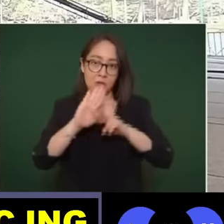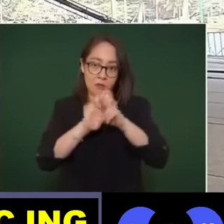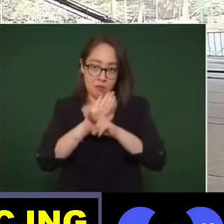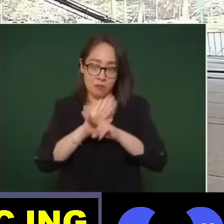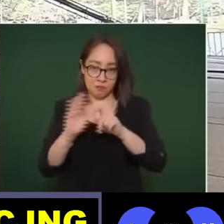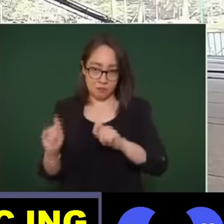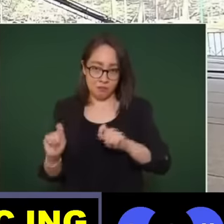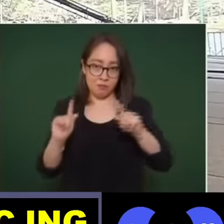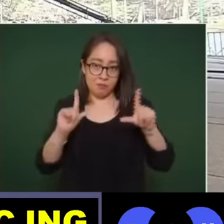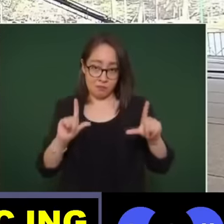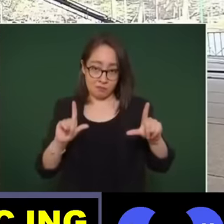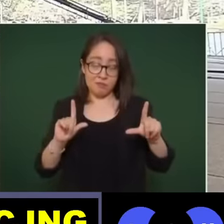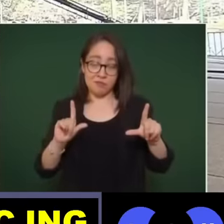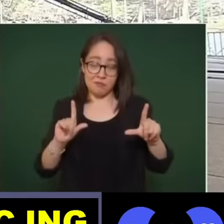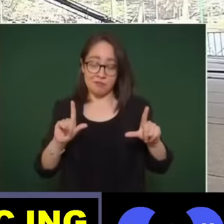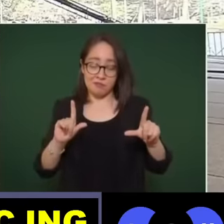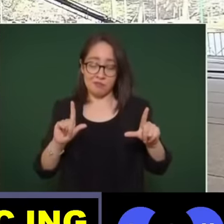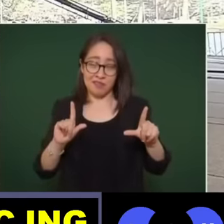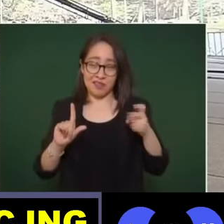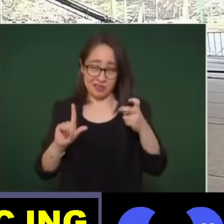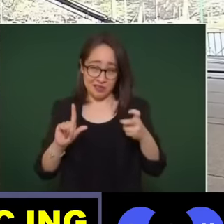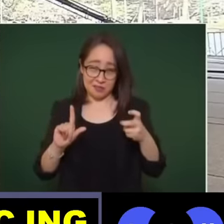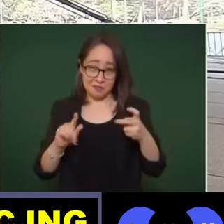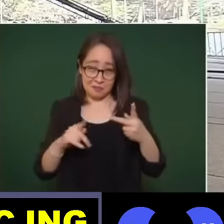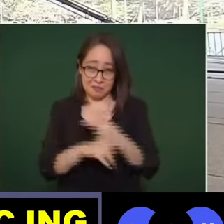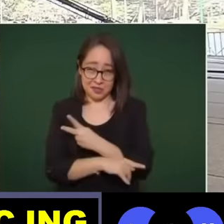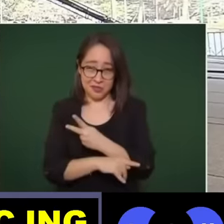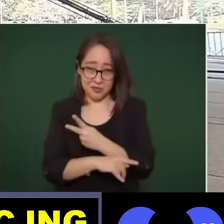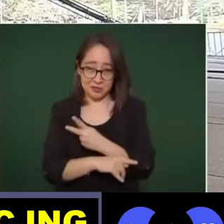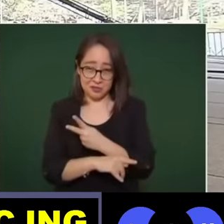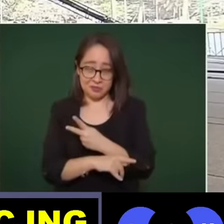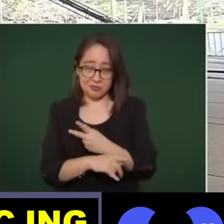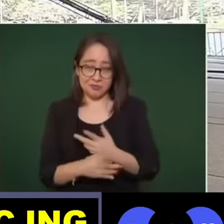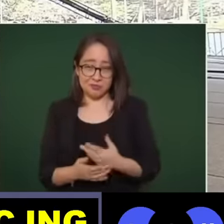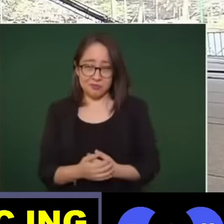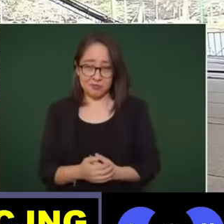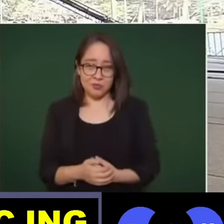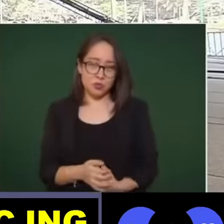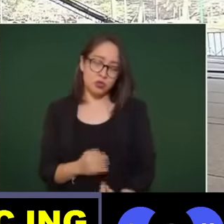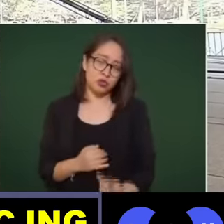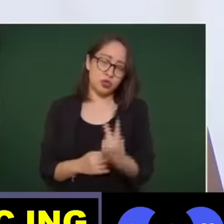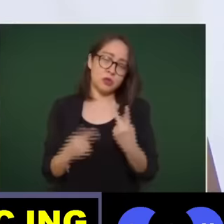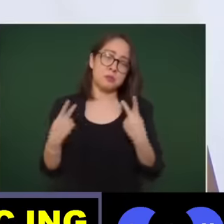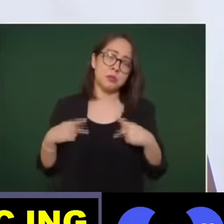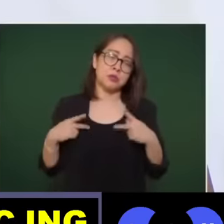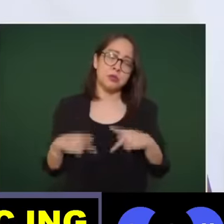de esos momentos donde están platicando dos personas